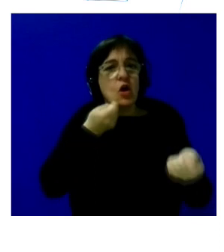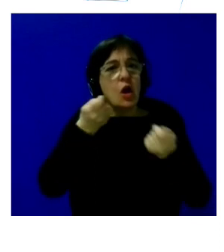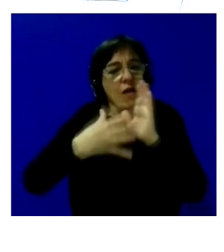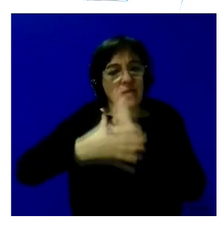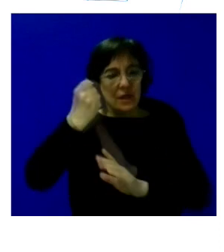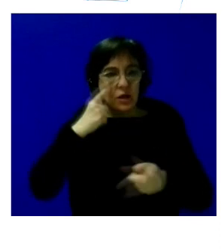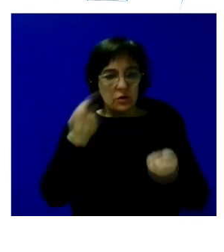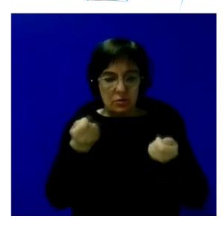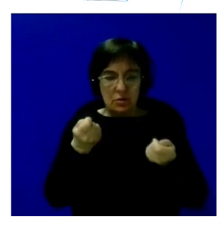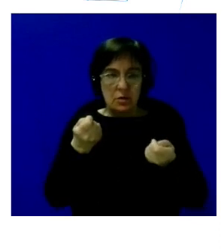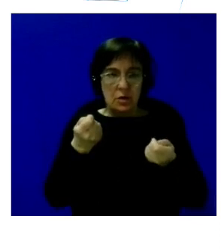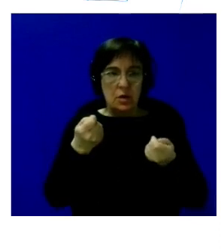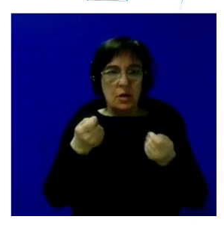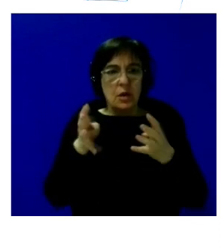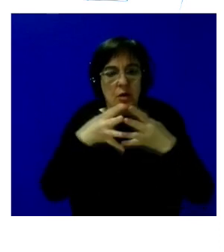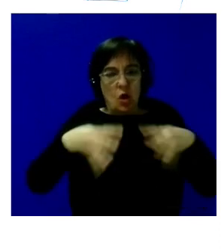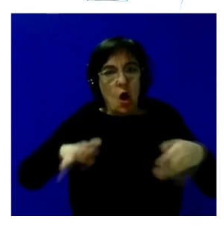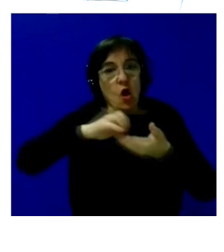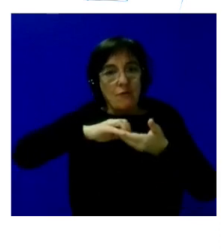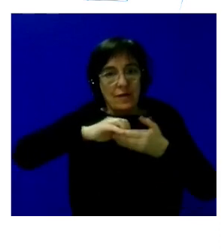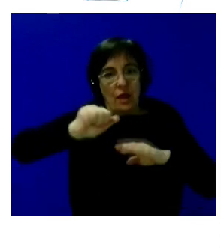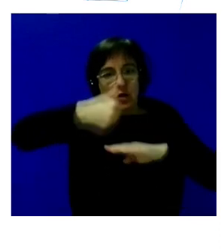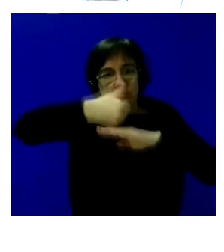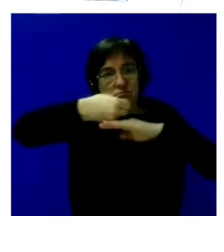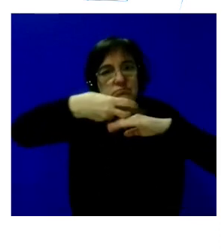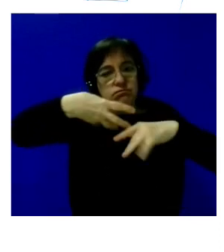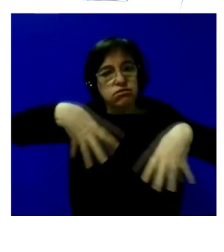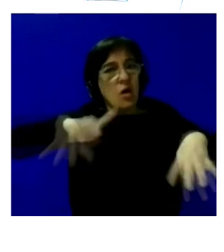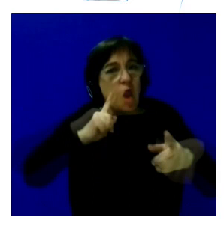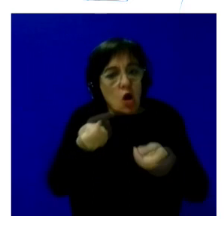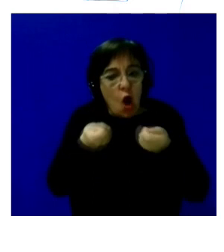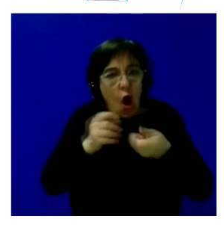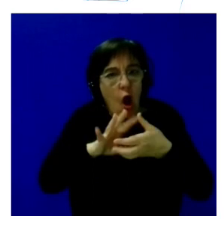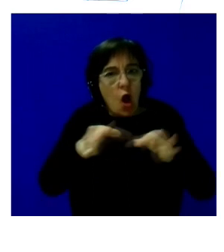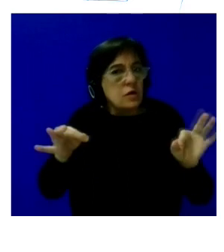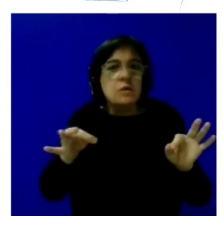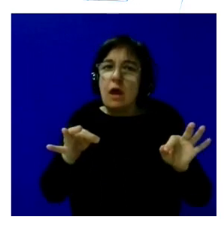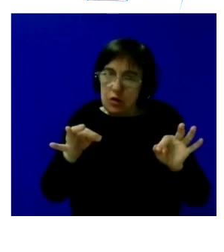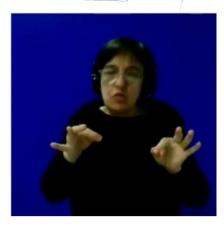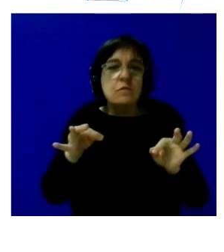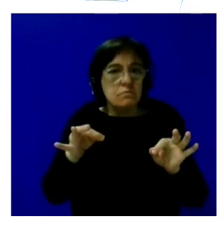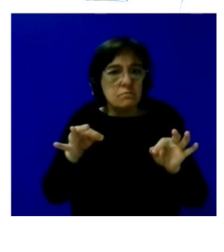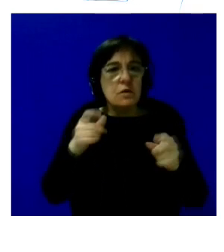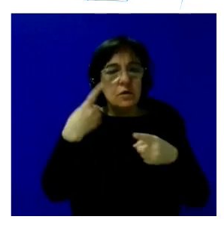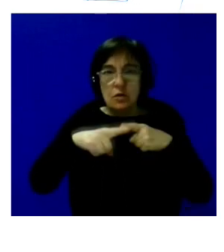las personas a nivel confederativo esas coordinaciones han sido con los mecanismos establecidos y también